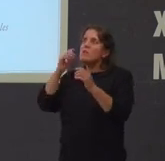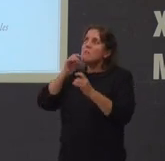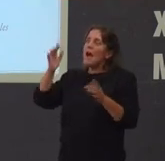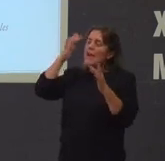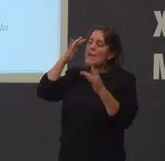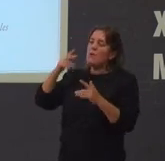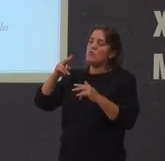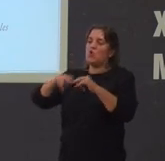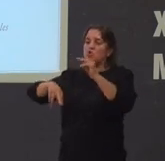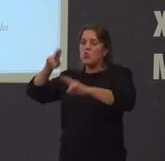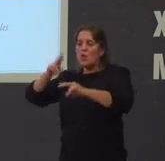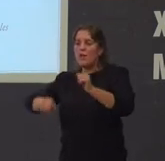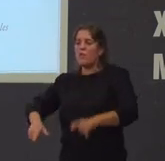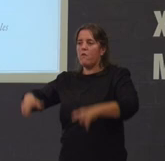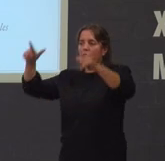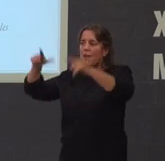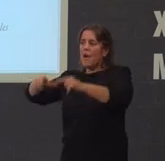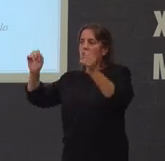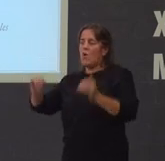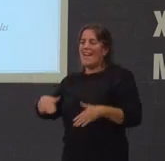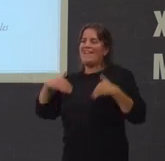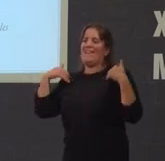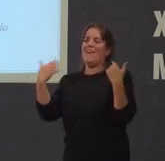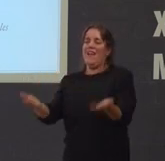edificando regalando